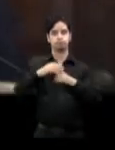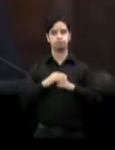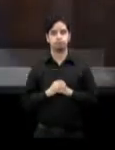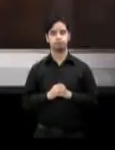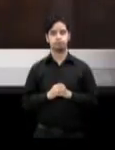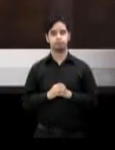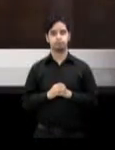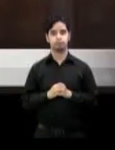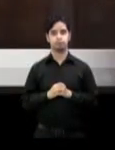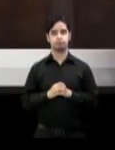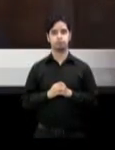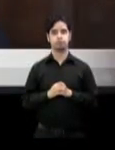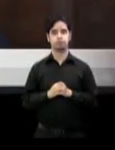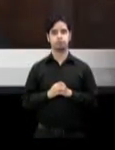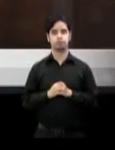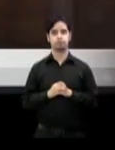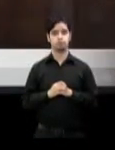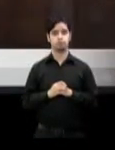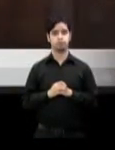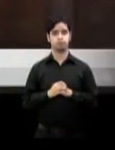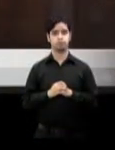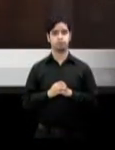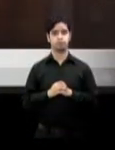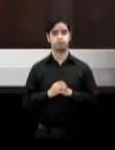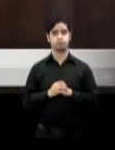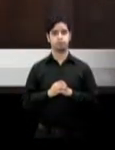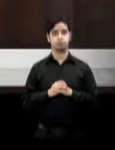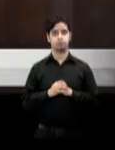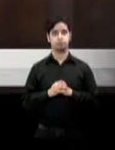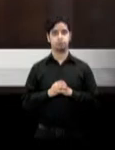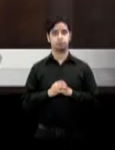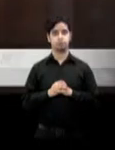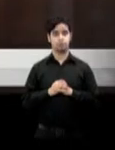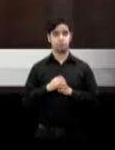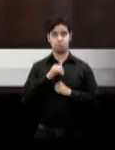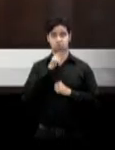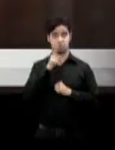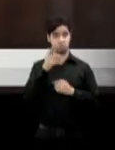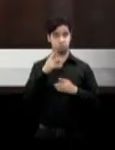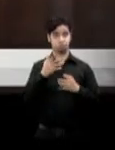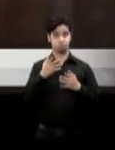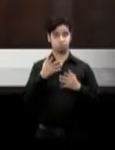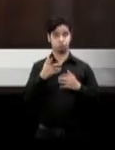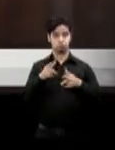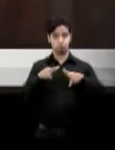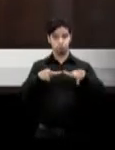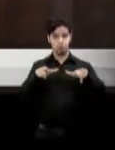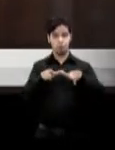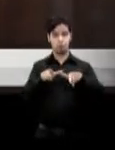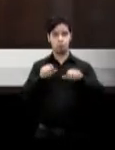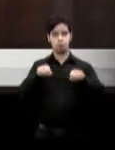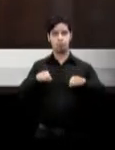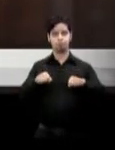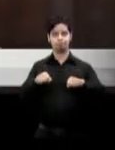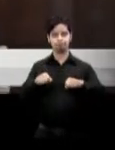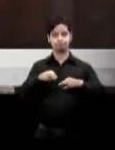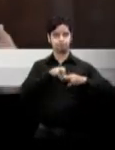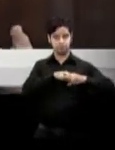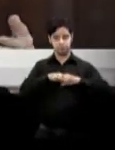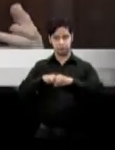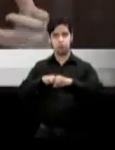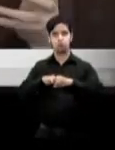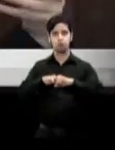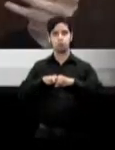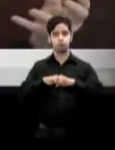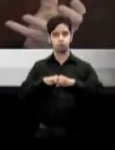No existía un escenario en donde nos pudiéramos sentar en la misma mesa de manera efectiva para ver cómo